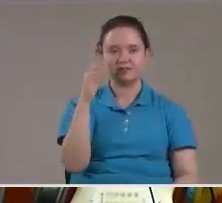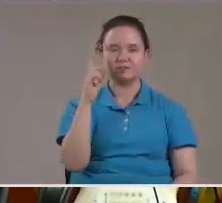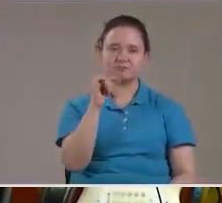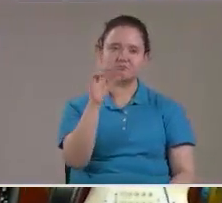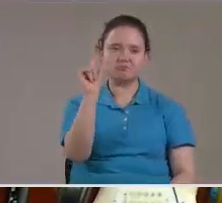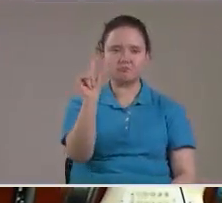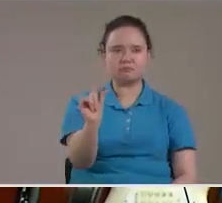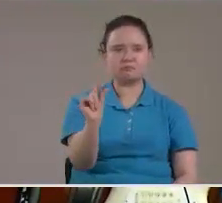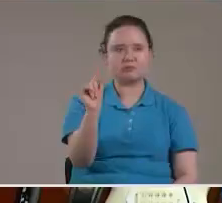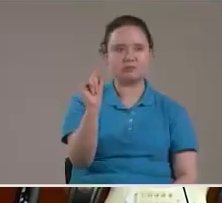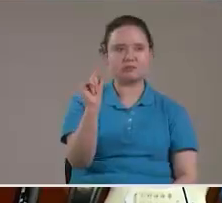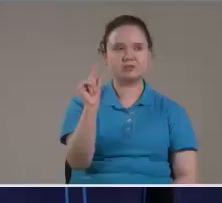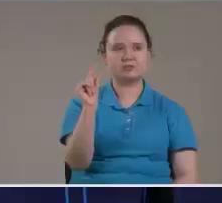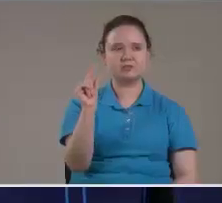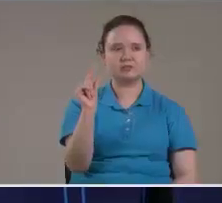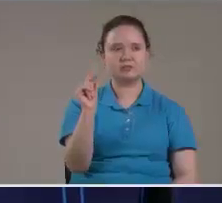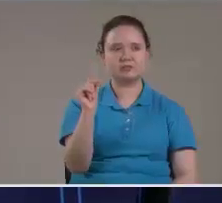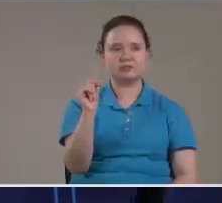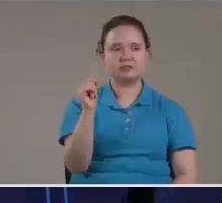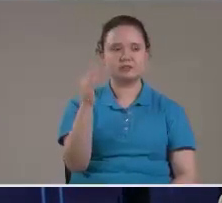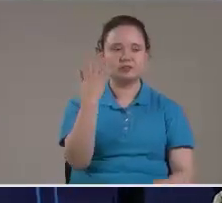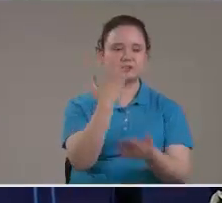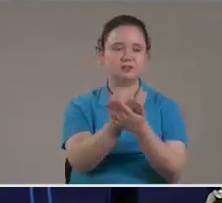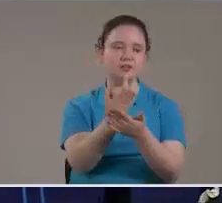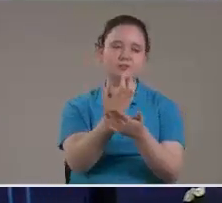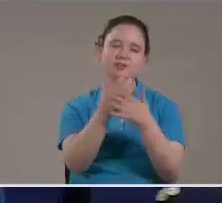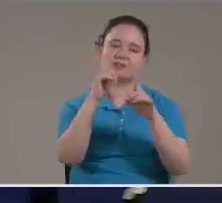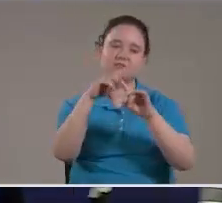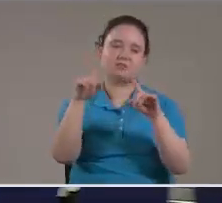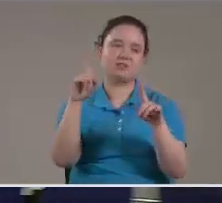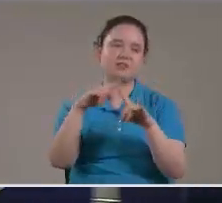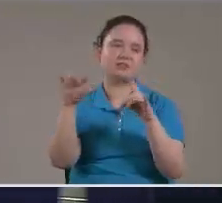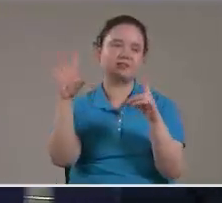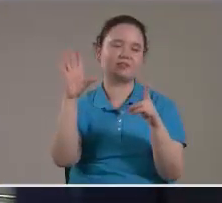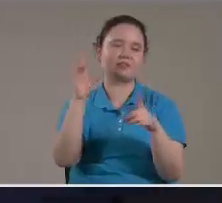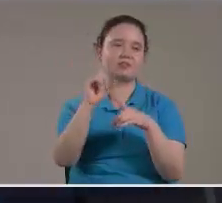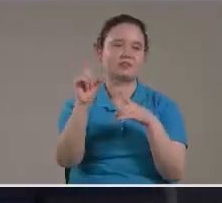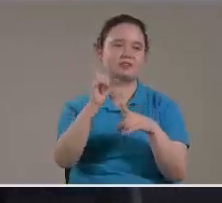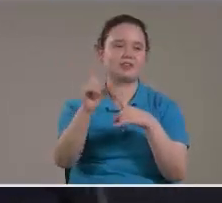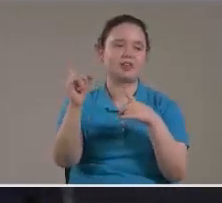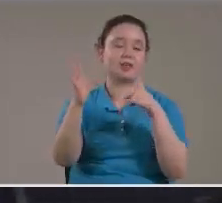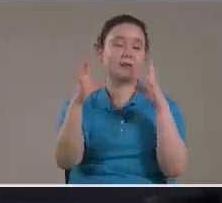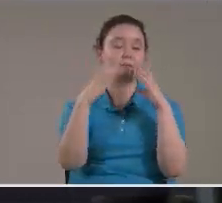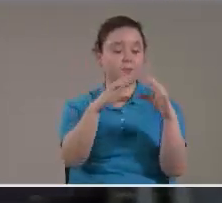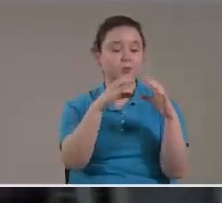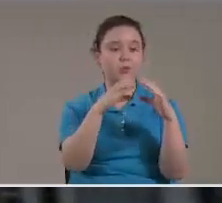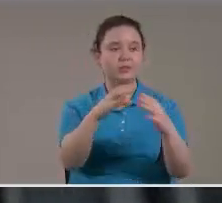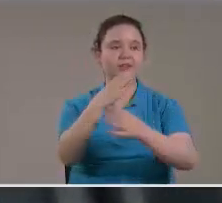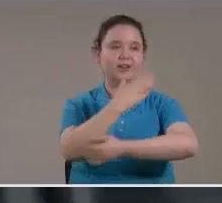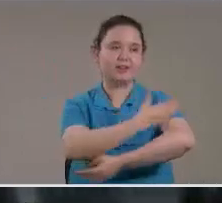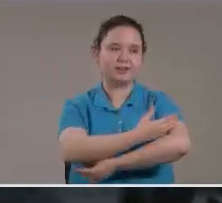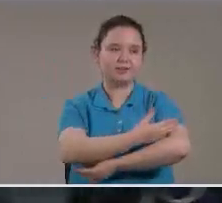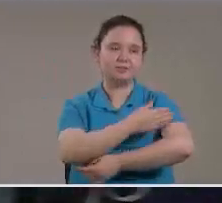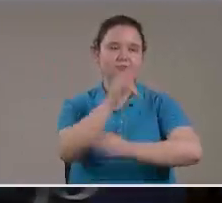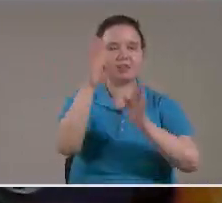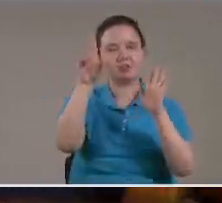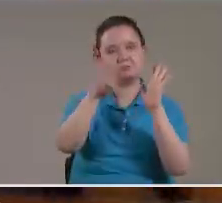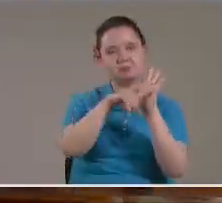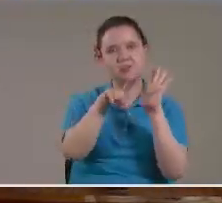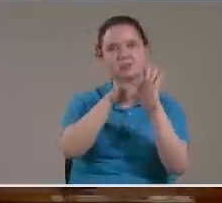quitar Un poco de Líquido De peso De líquido Amniótico Placenta Quitémosle Otras 10 libras